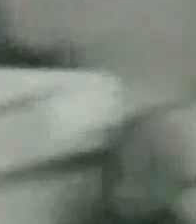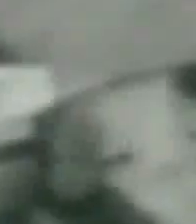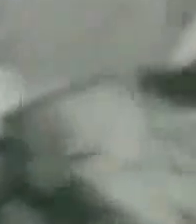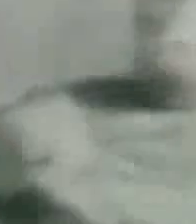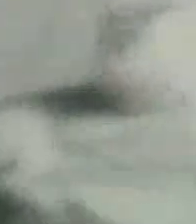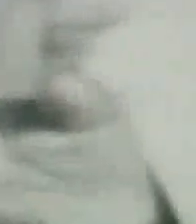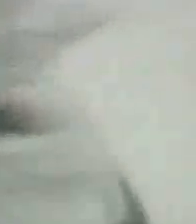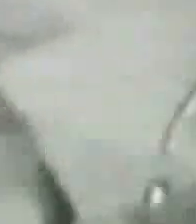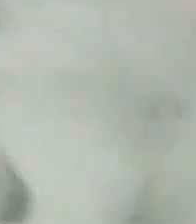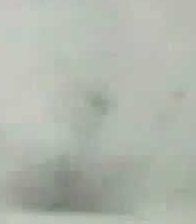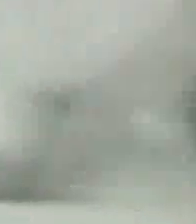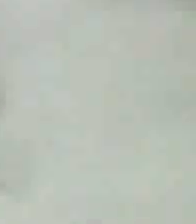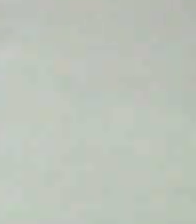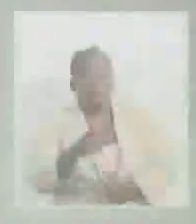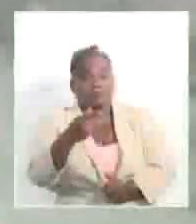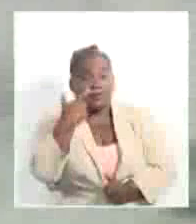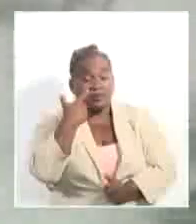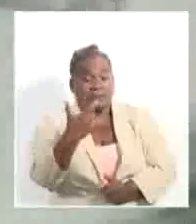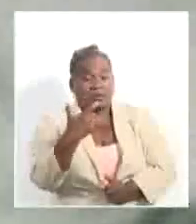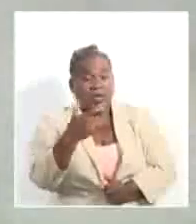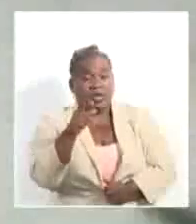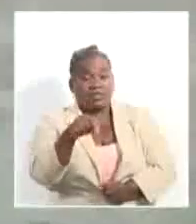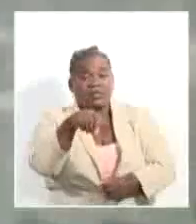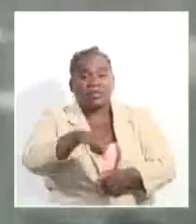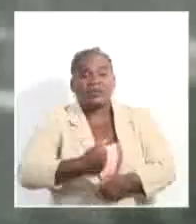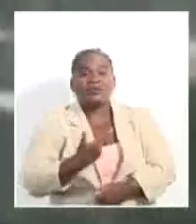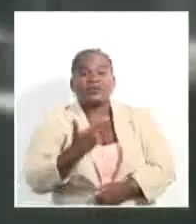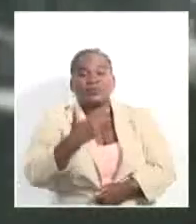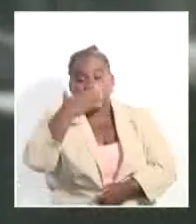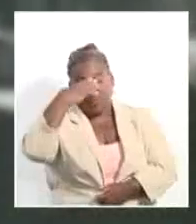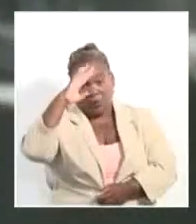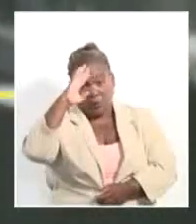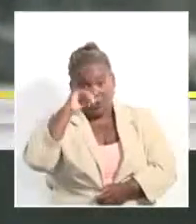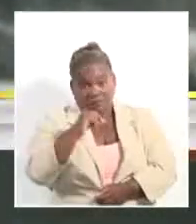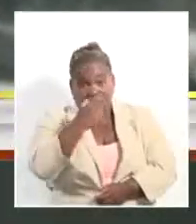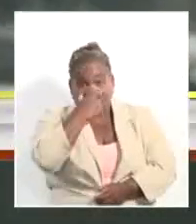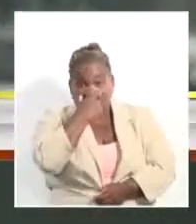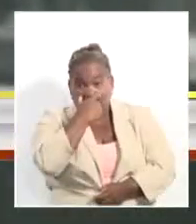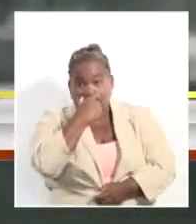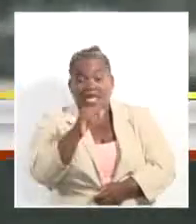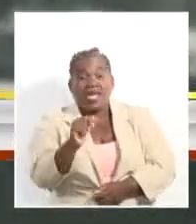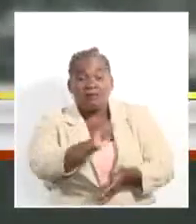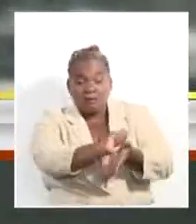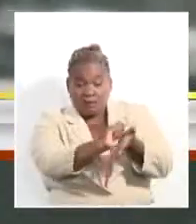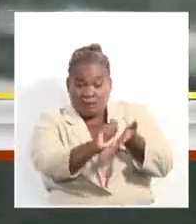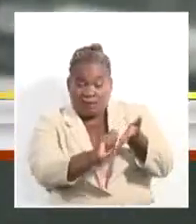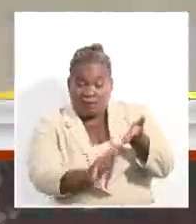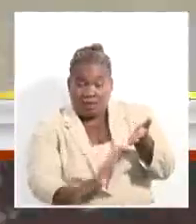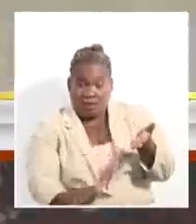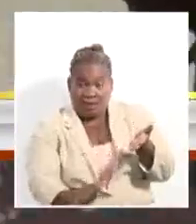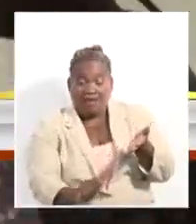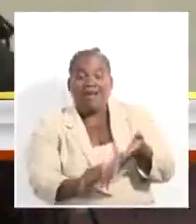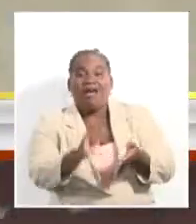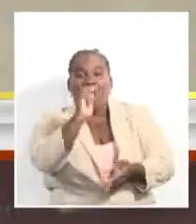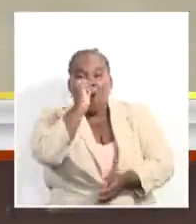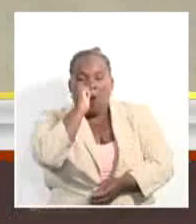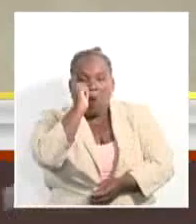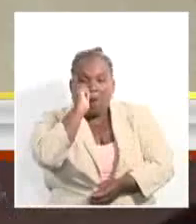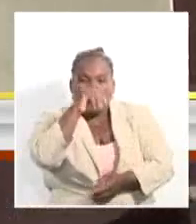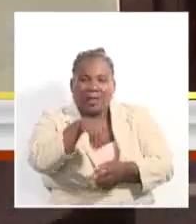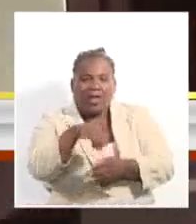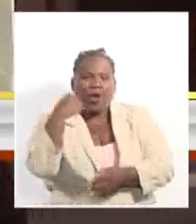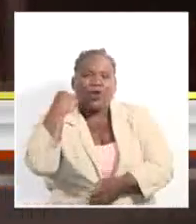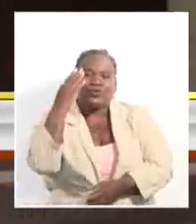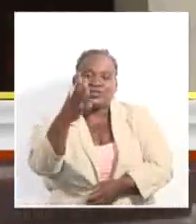Una de las más altas figuras de la cultura cubana, Nicolás Guillén, es de los hombres que pertenecen a la continuidad.